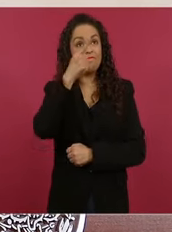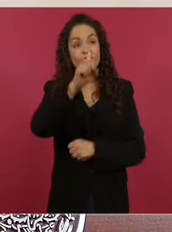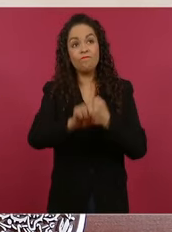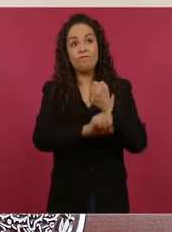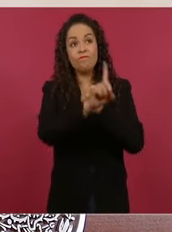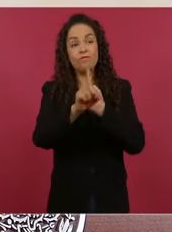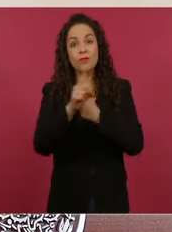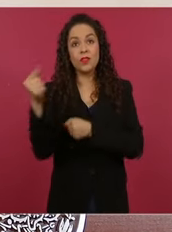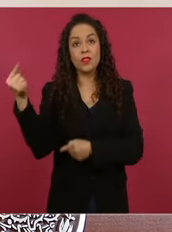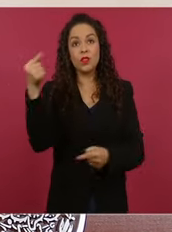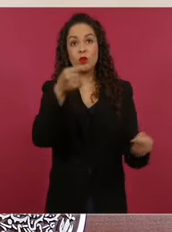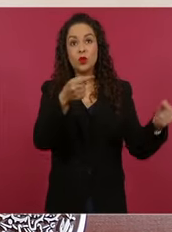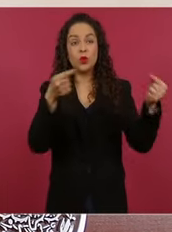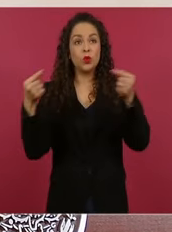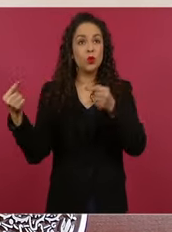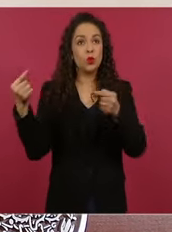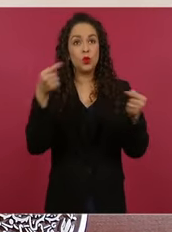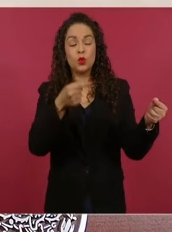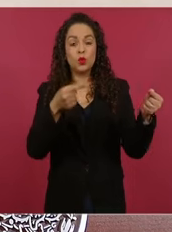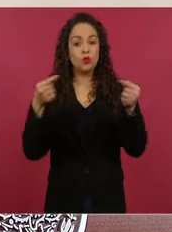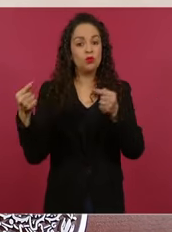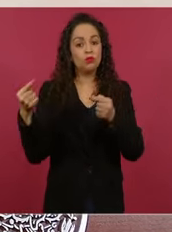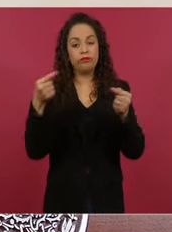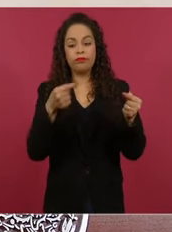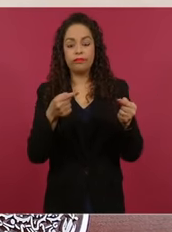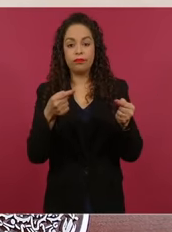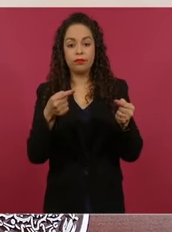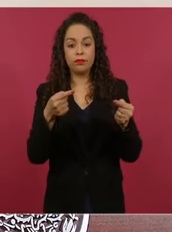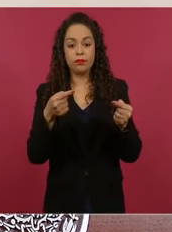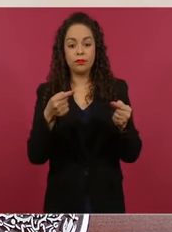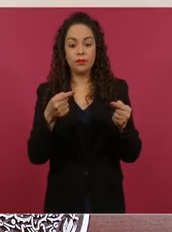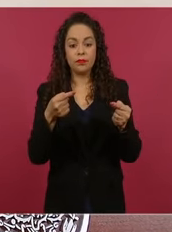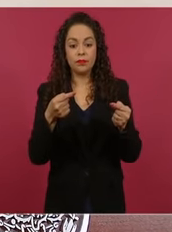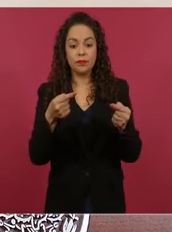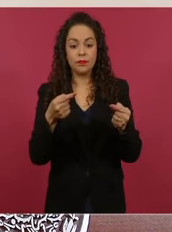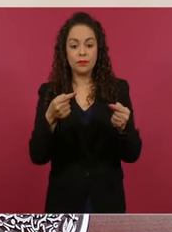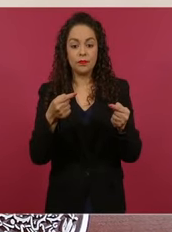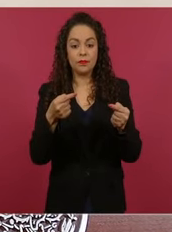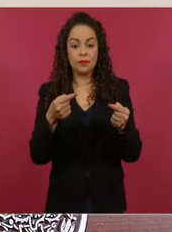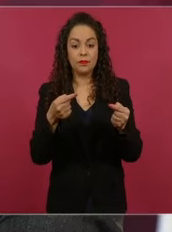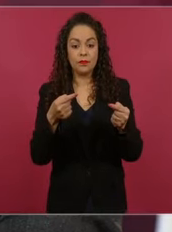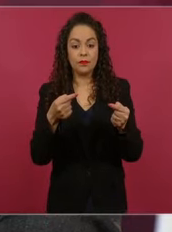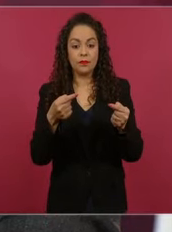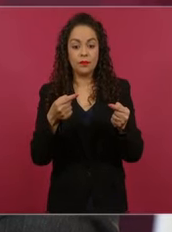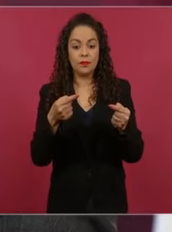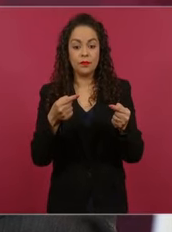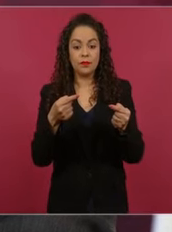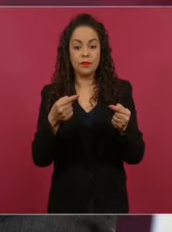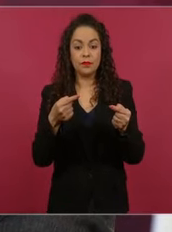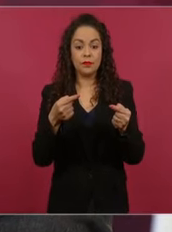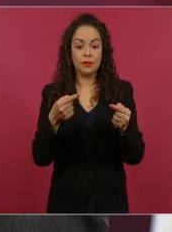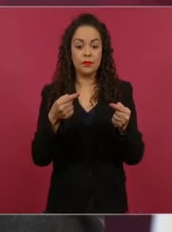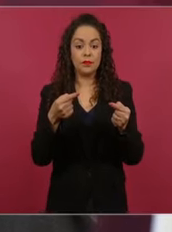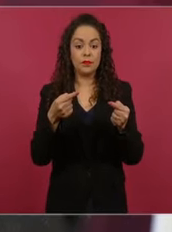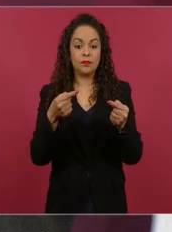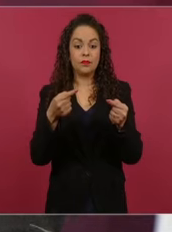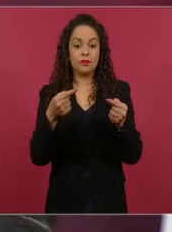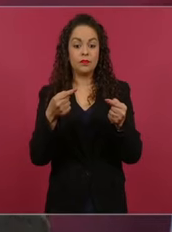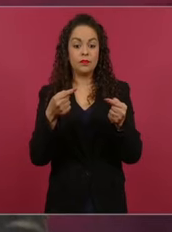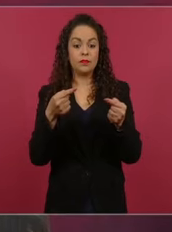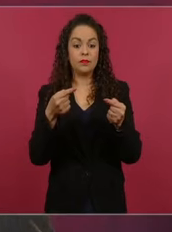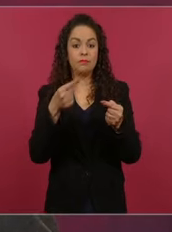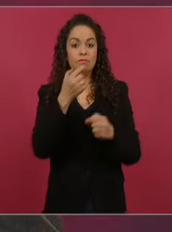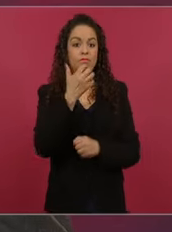enfrentamiento de palestinos, de